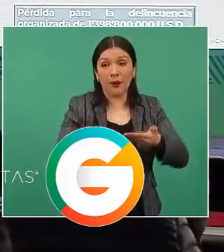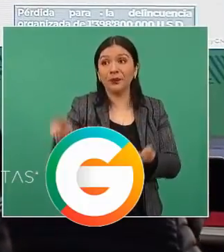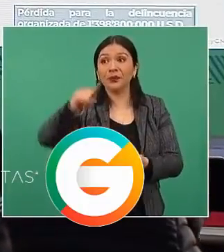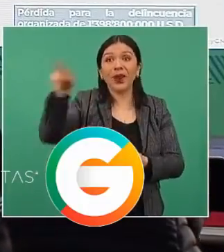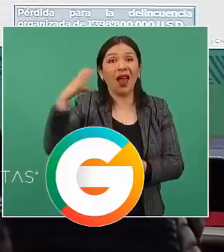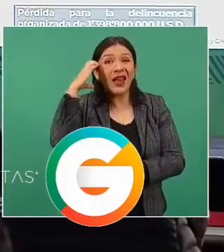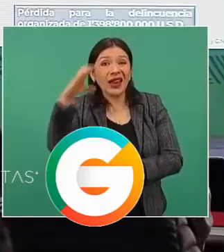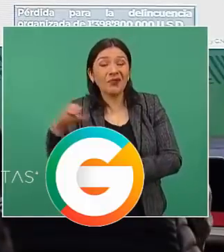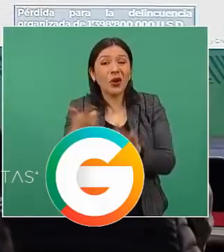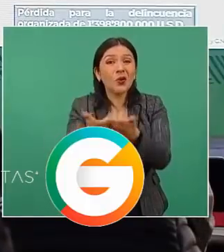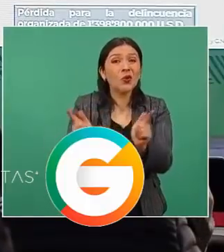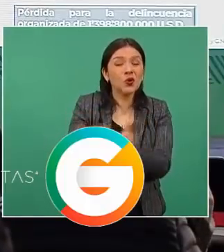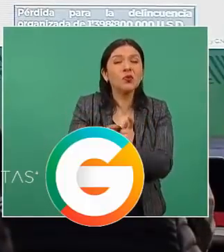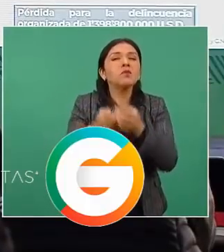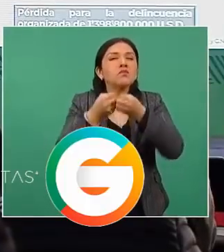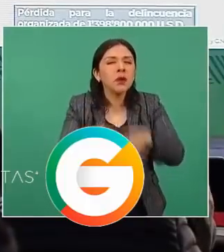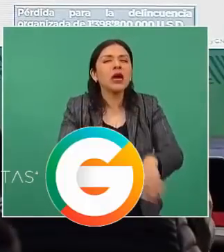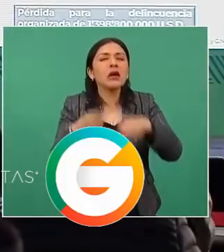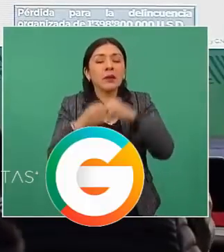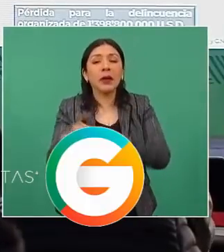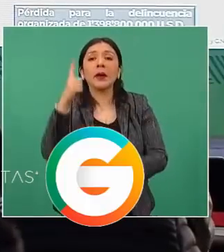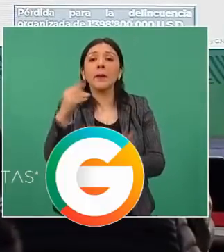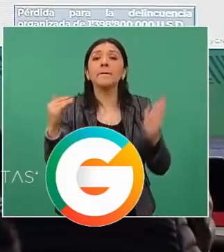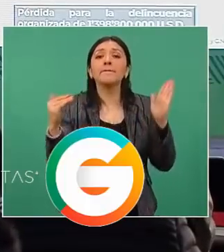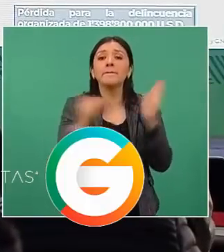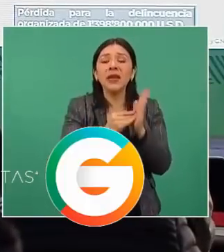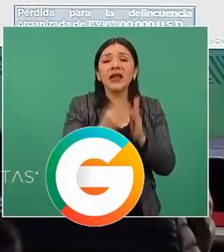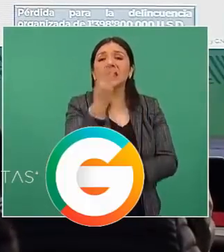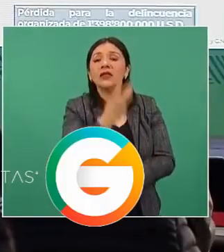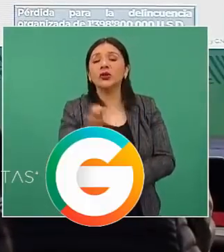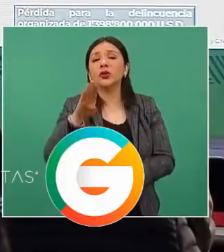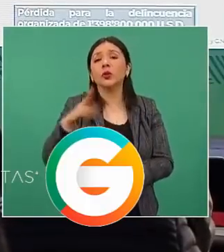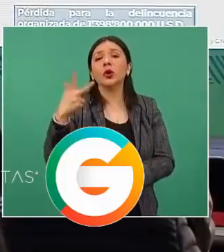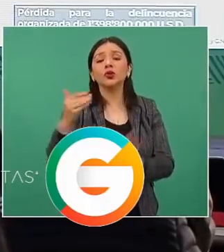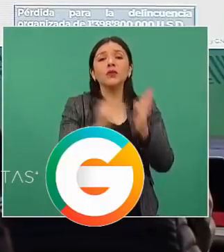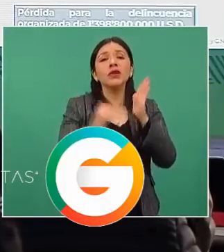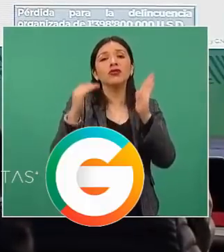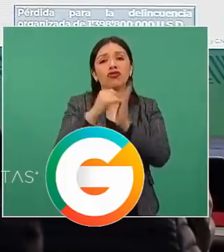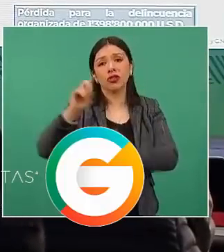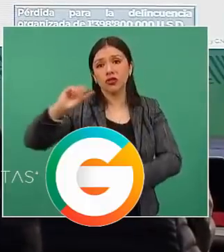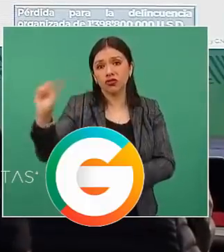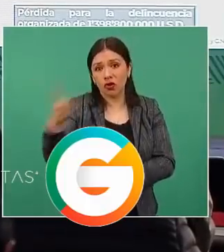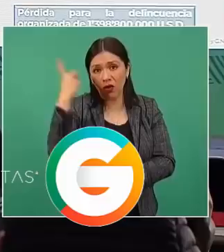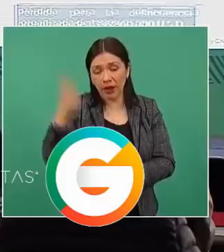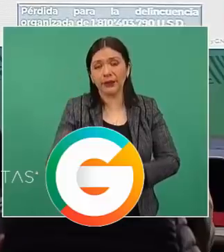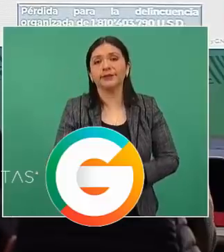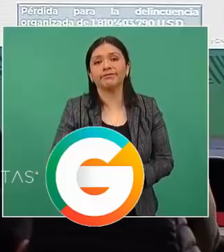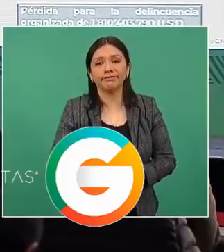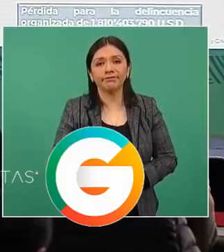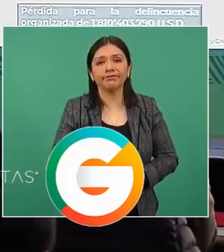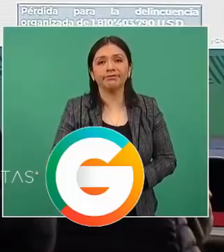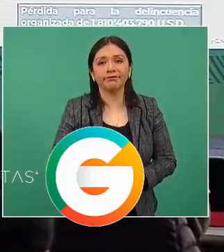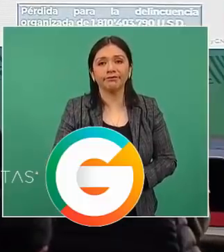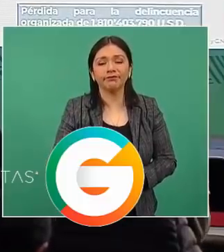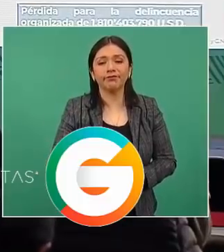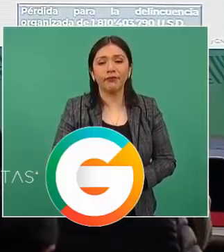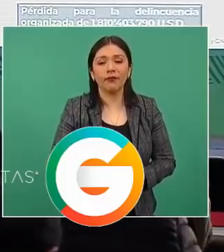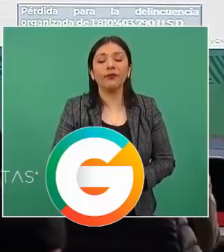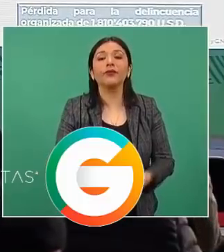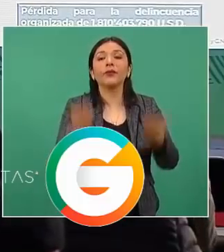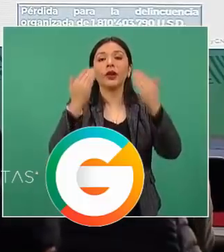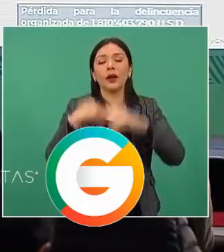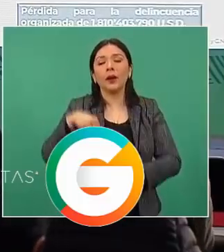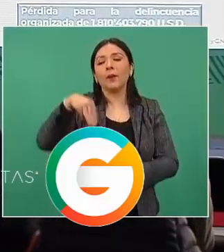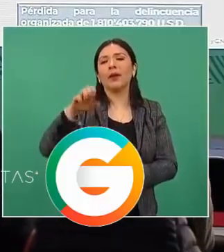de mil 398 millones de dólares. Adelante, por favor. En lo que es